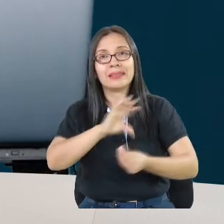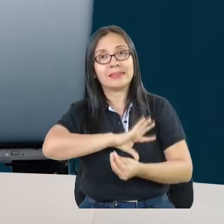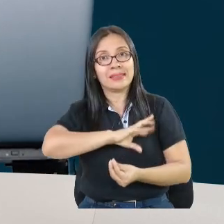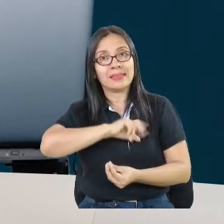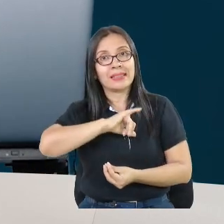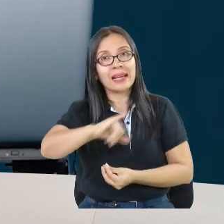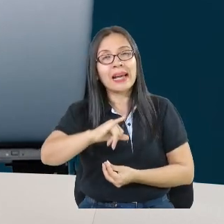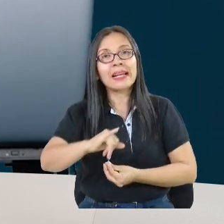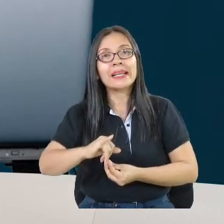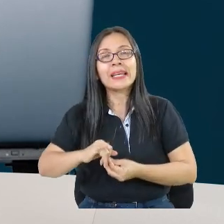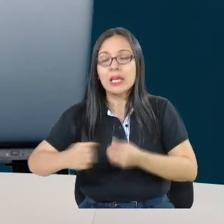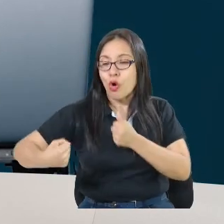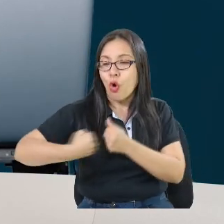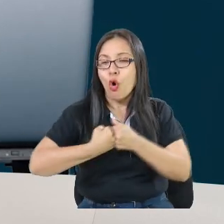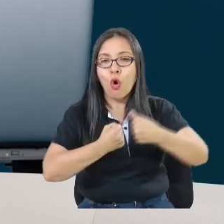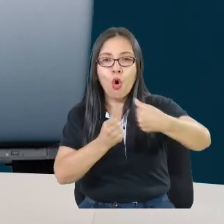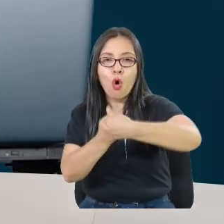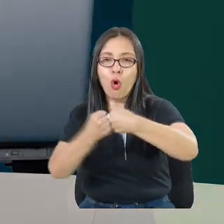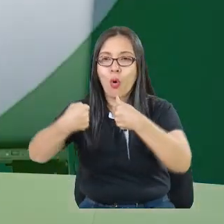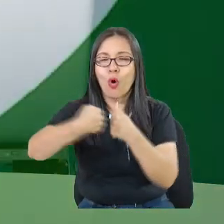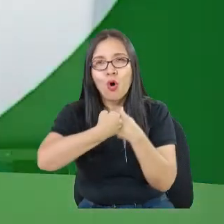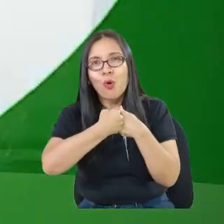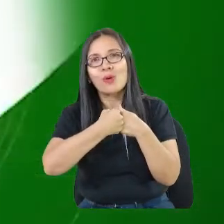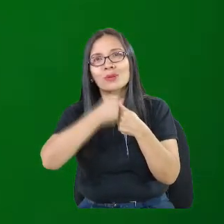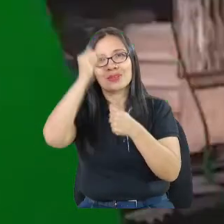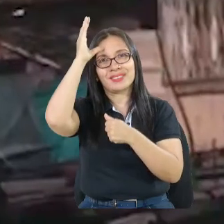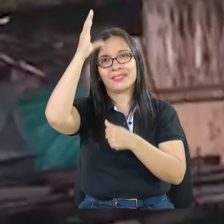a partir de esa integración de saberes.